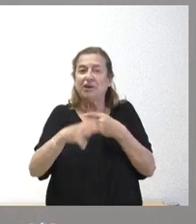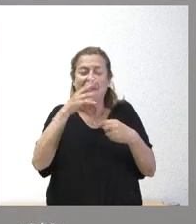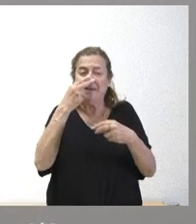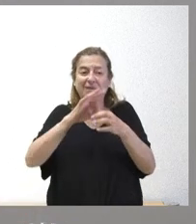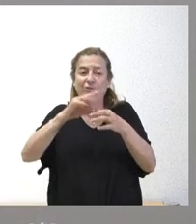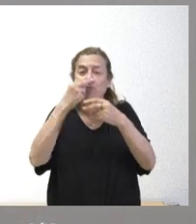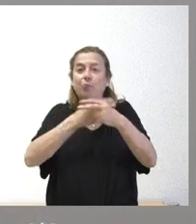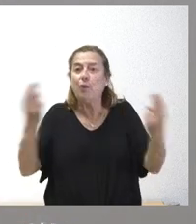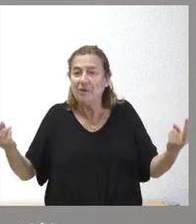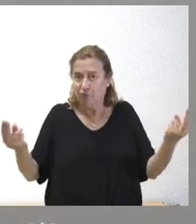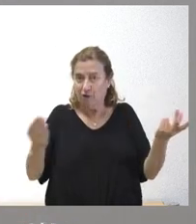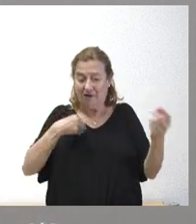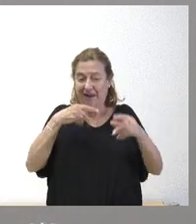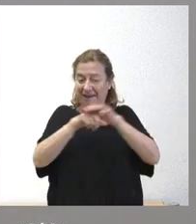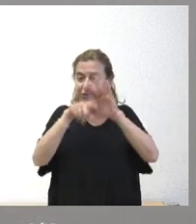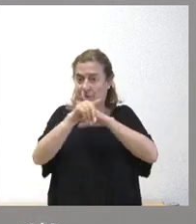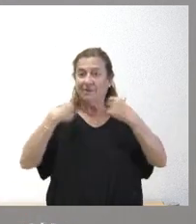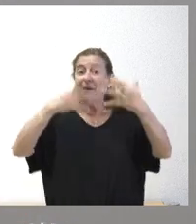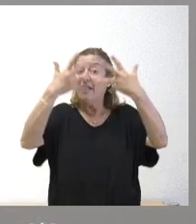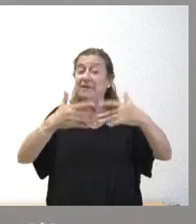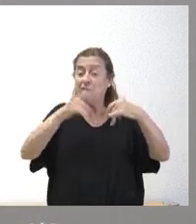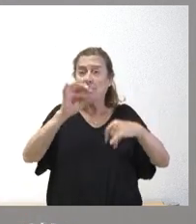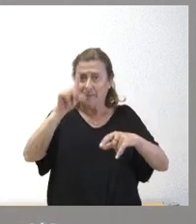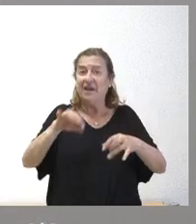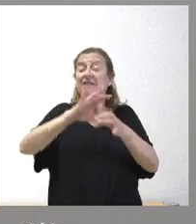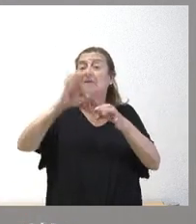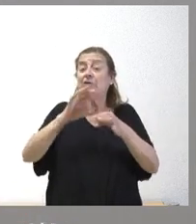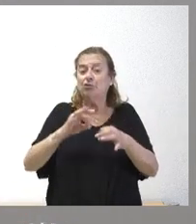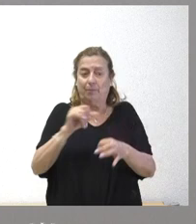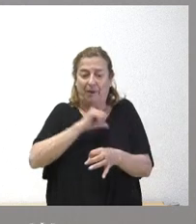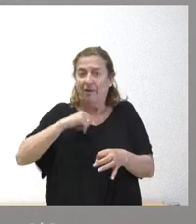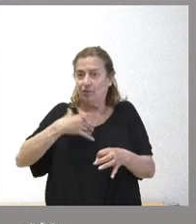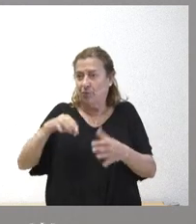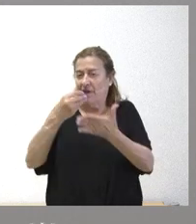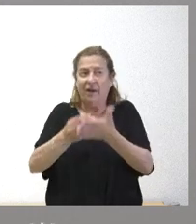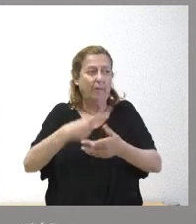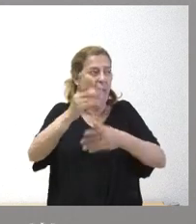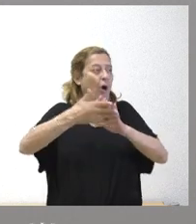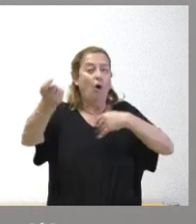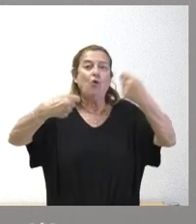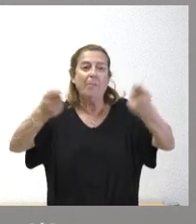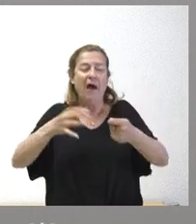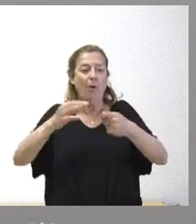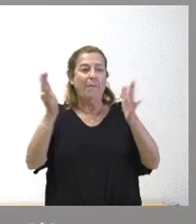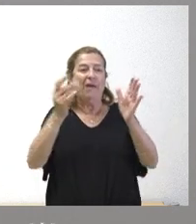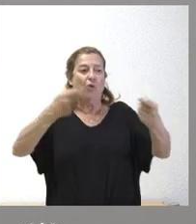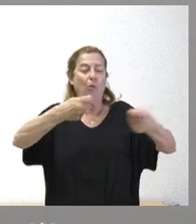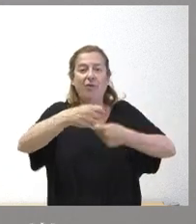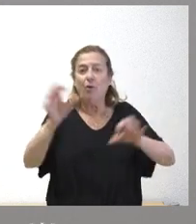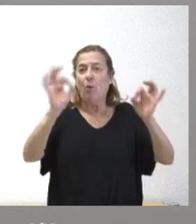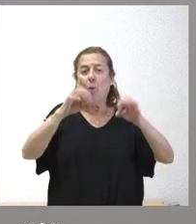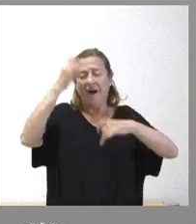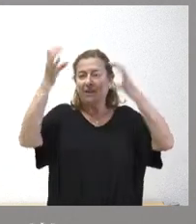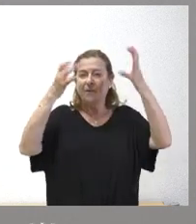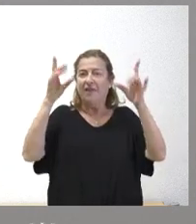que gestiona la propia Administración o también para servicios privados que ellos puedan demandar, hacer compras, el pequeño comercio, las actividades de